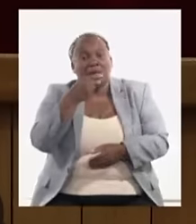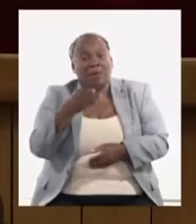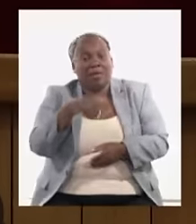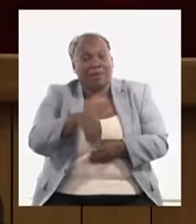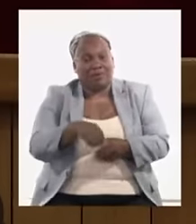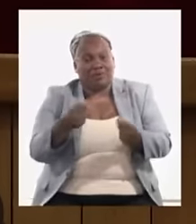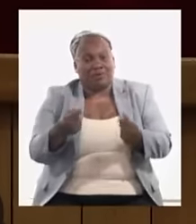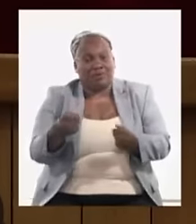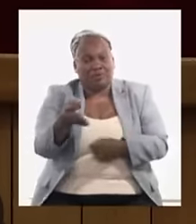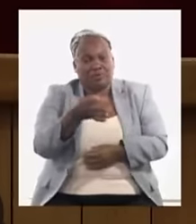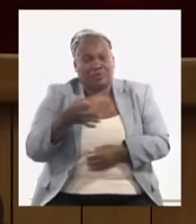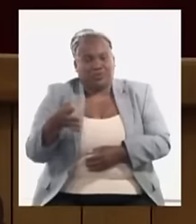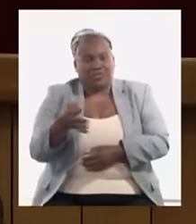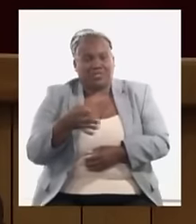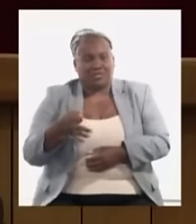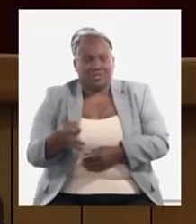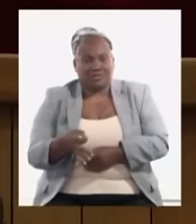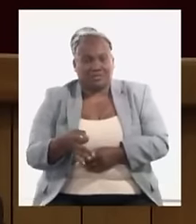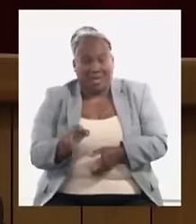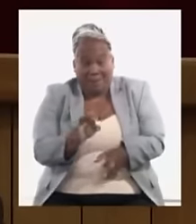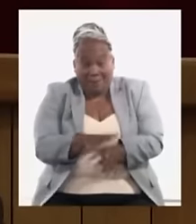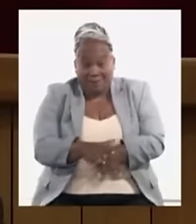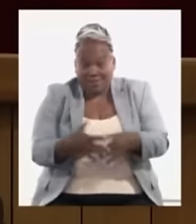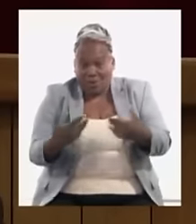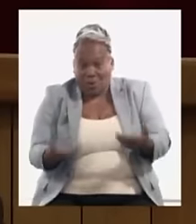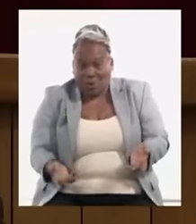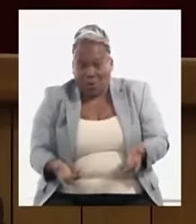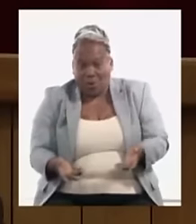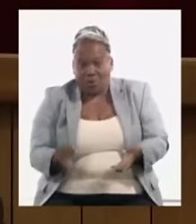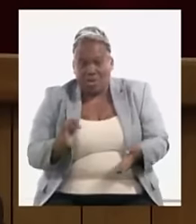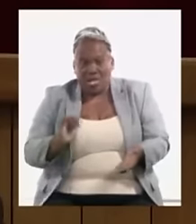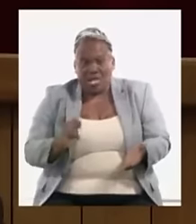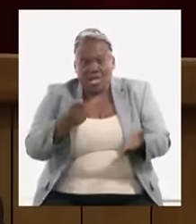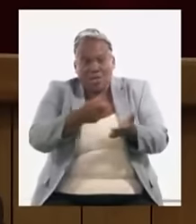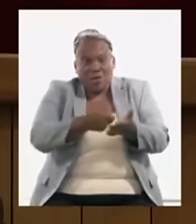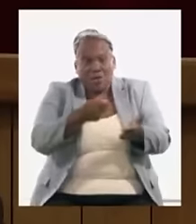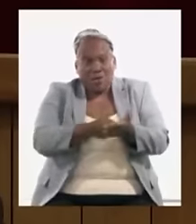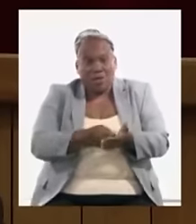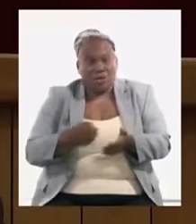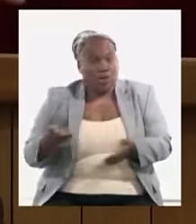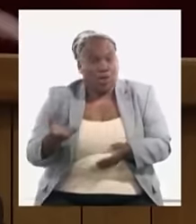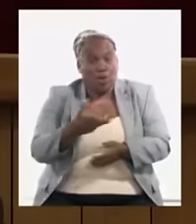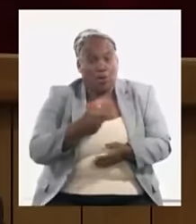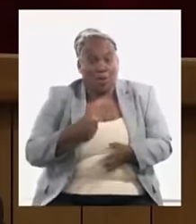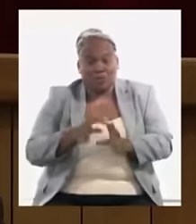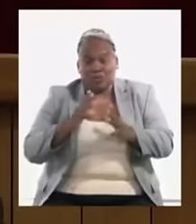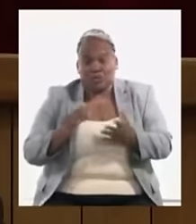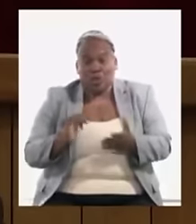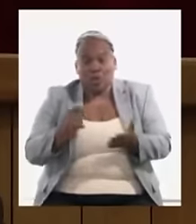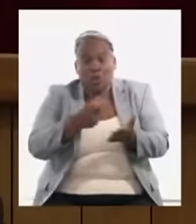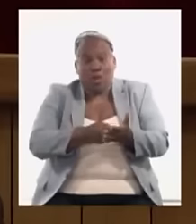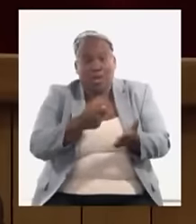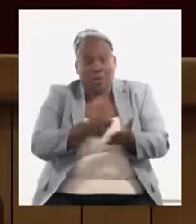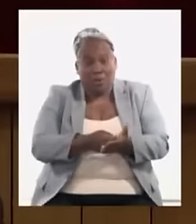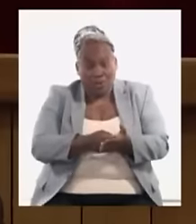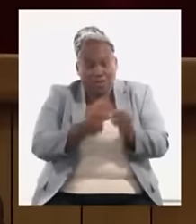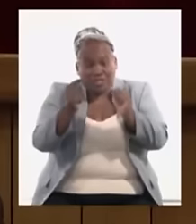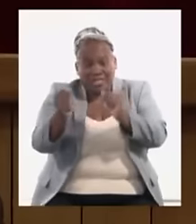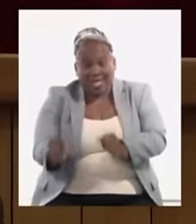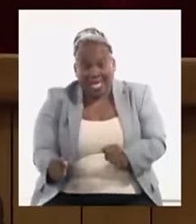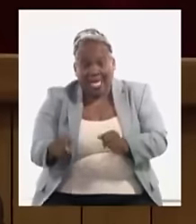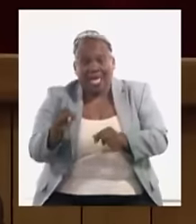del municipio empezando por los impuestos que nos cobramos todos los impuestos que se cobran se quedan en el municipio